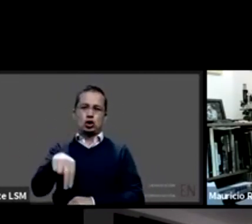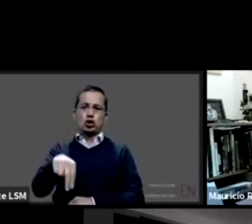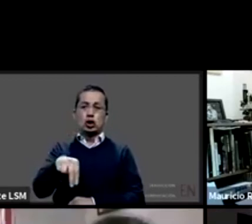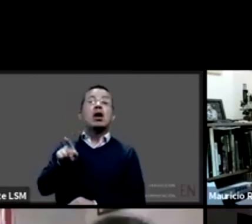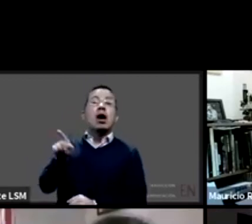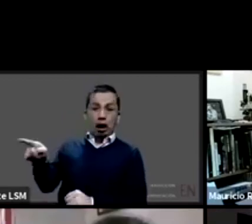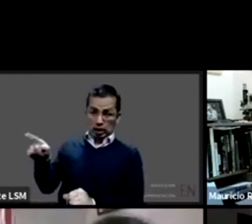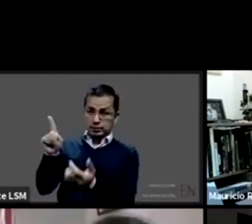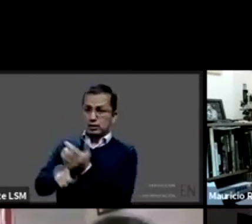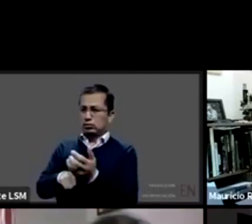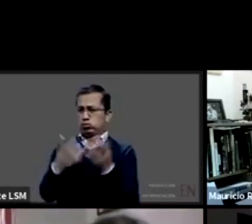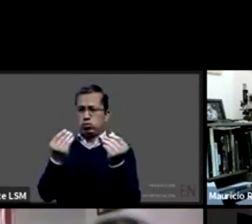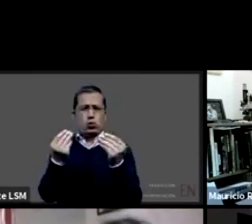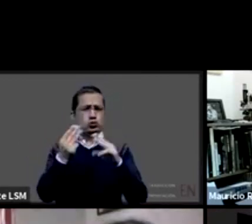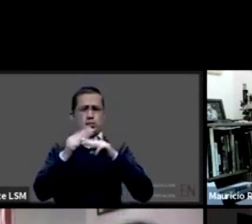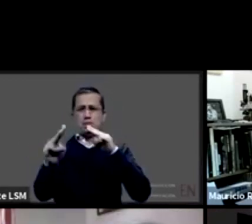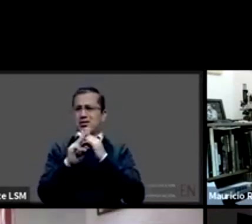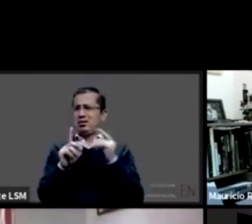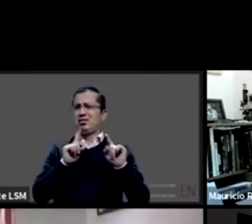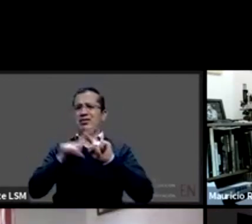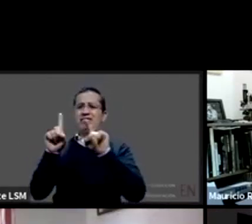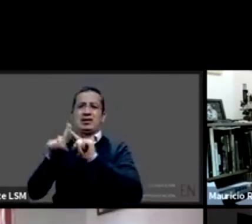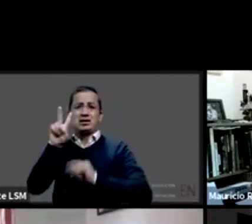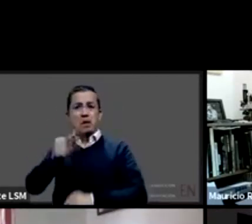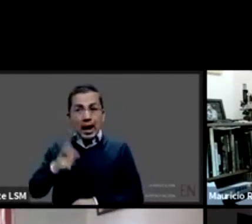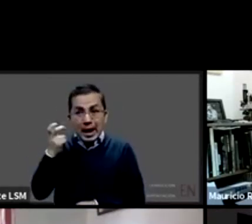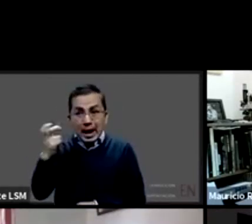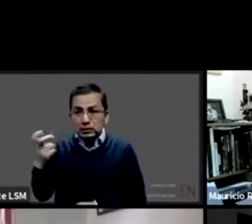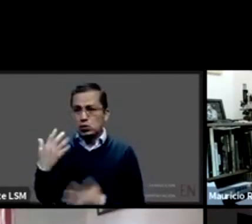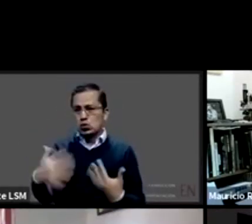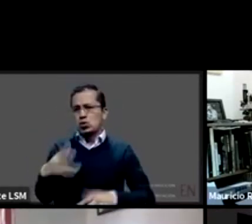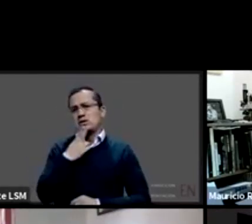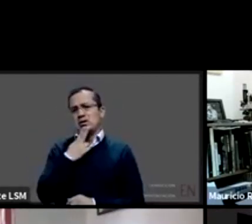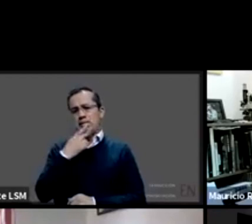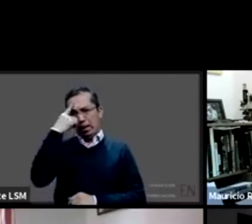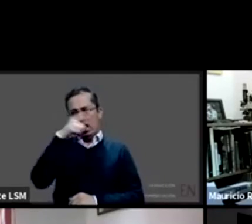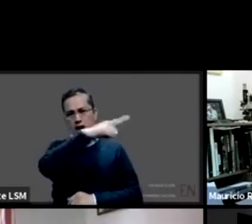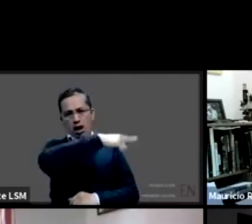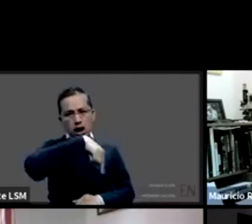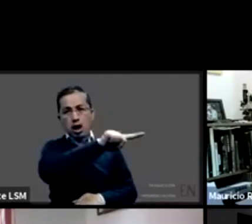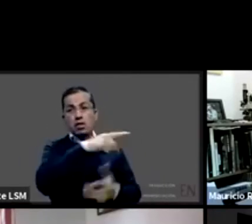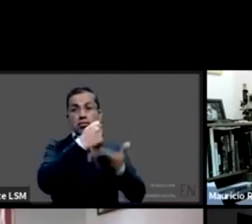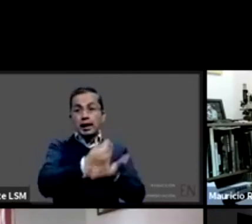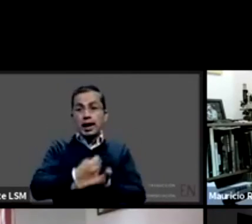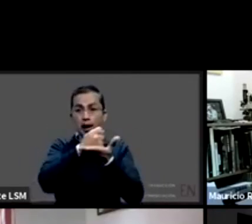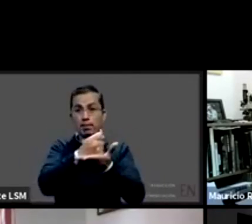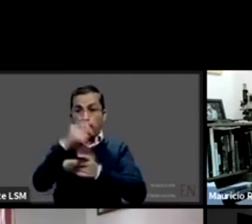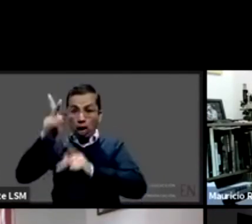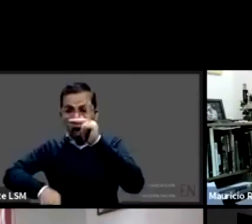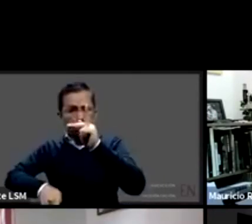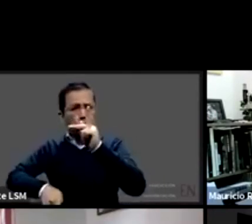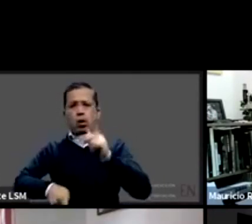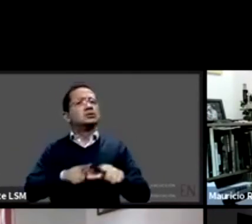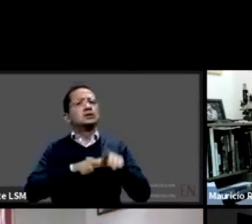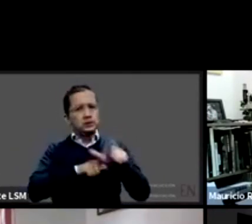útil para continuar con terapias para continuar con terapias de rehabilitación y en donde